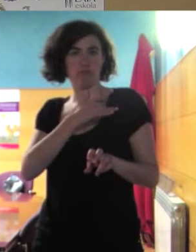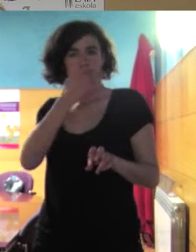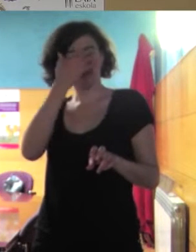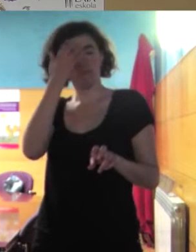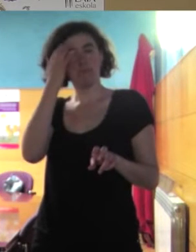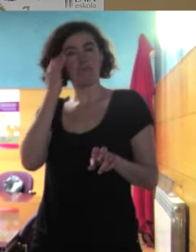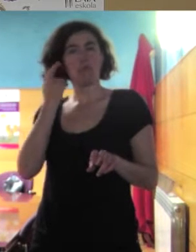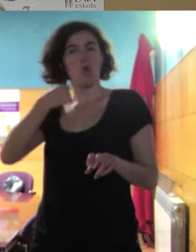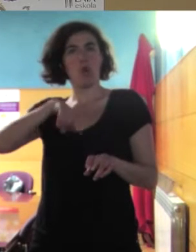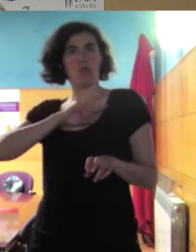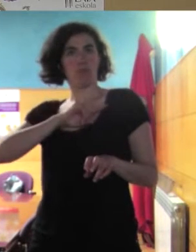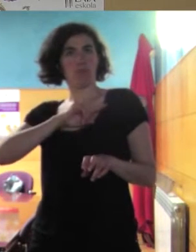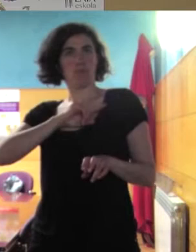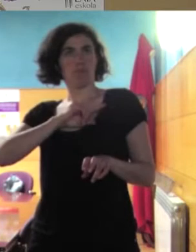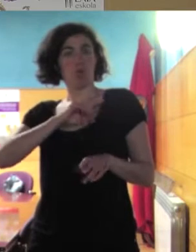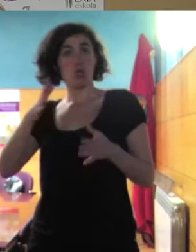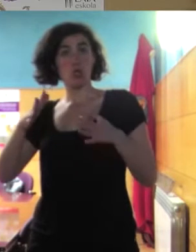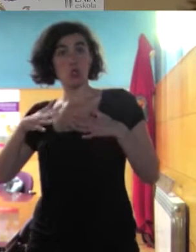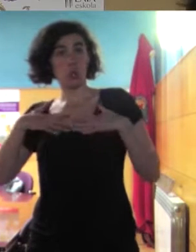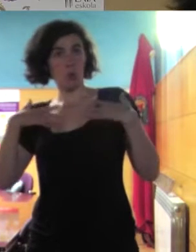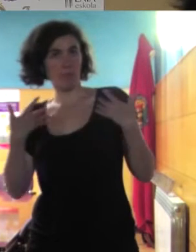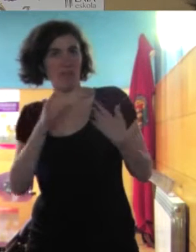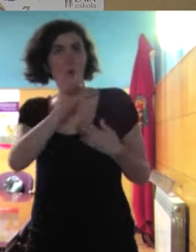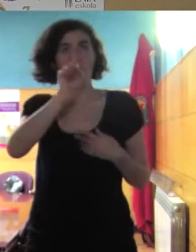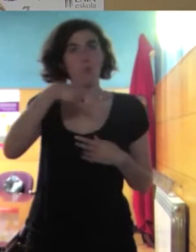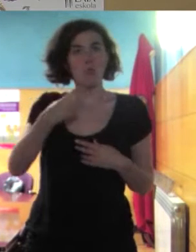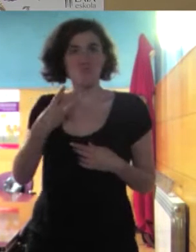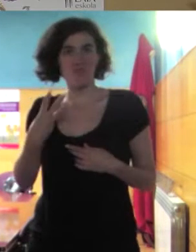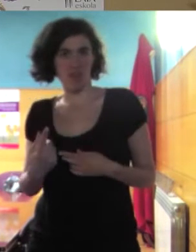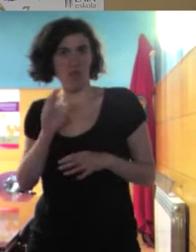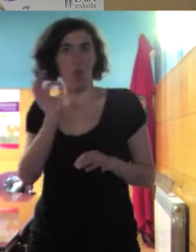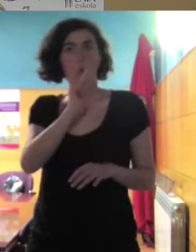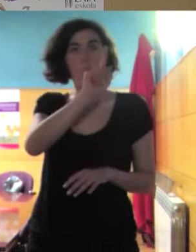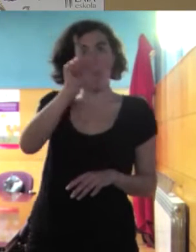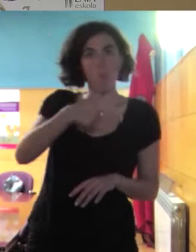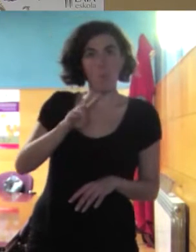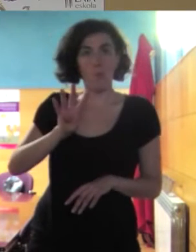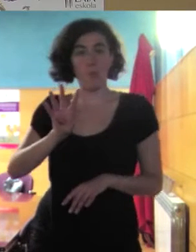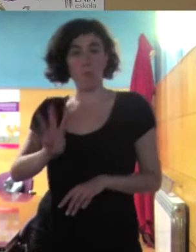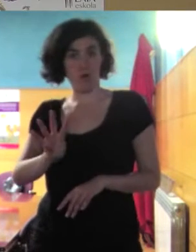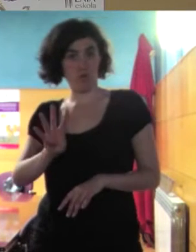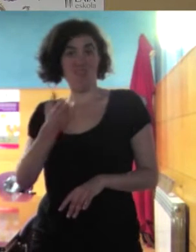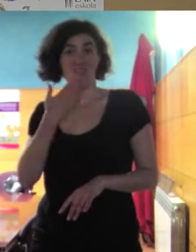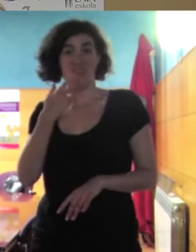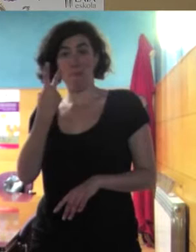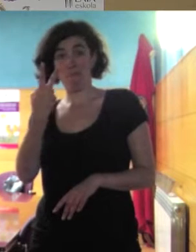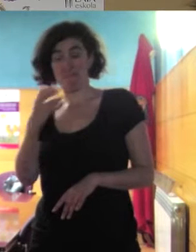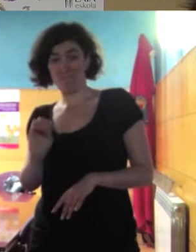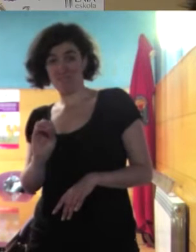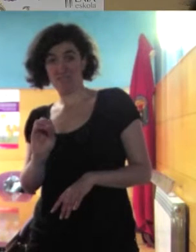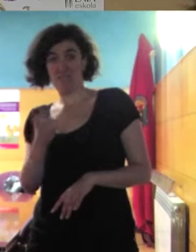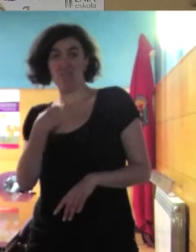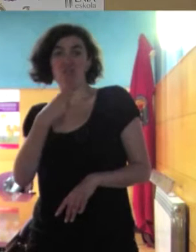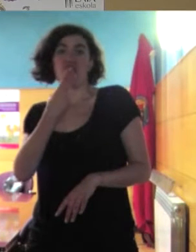pasa que nos sorprendemos de que haya un tercio o un cuarto de las personas encuestadas que tienen 20 años que